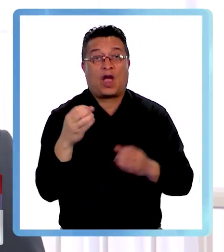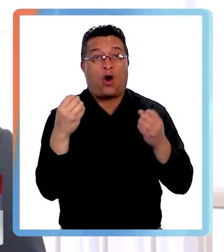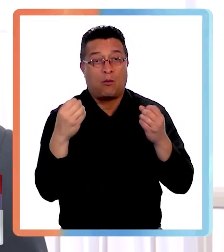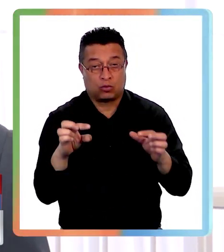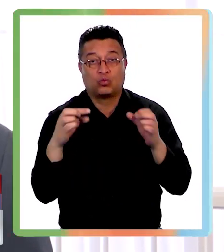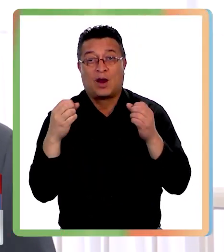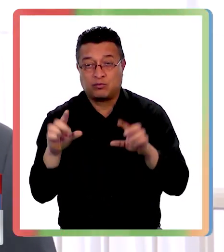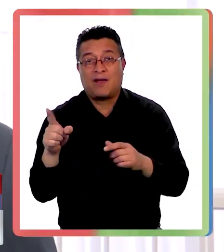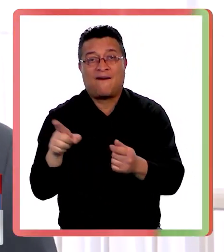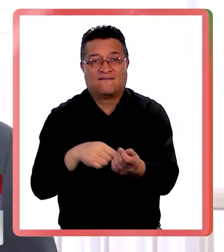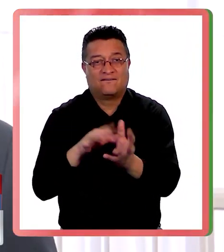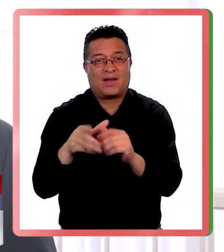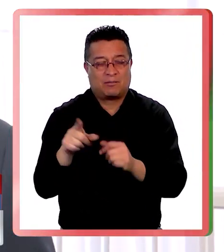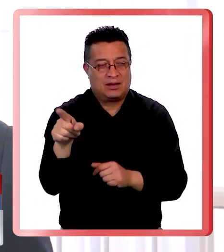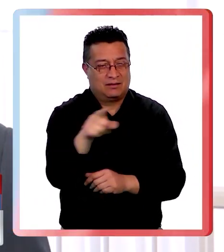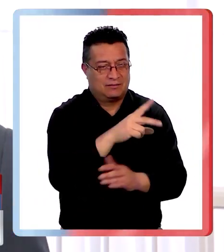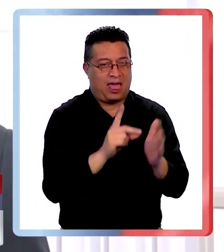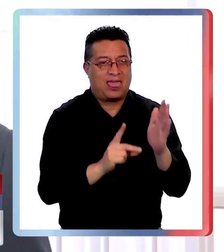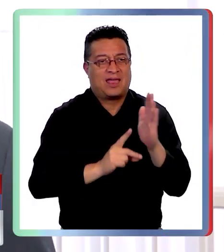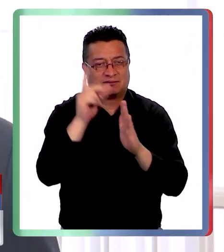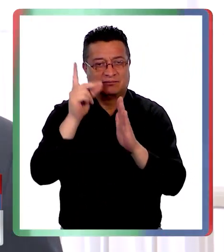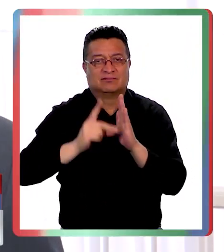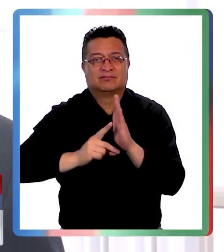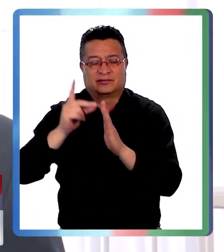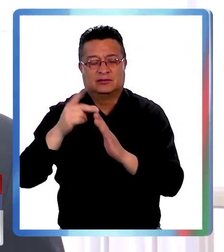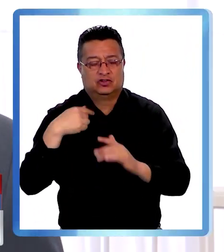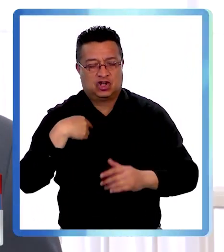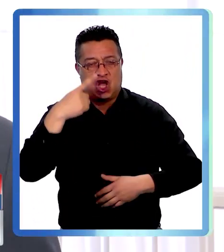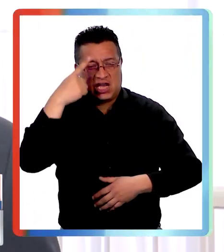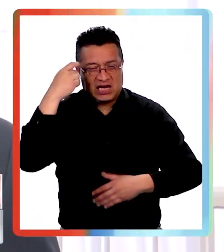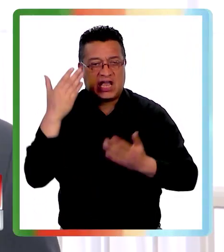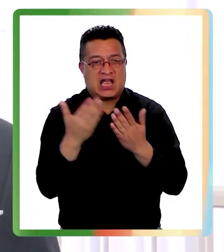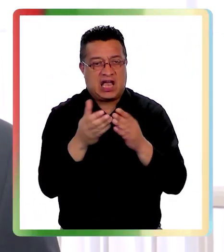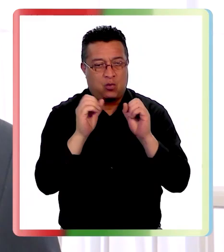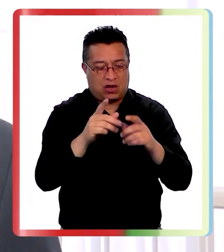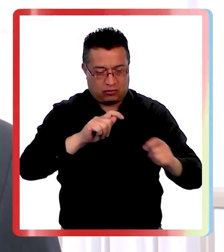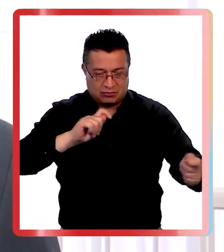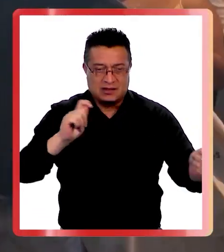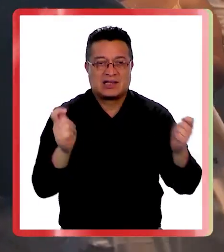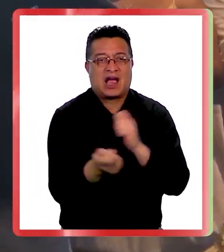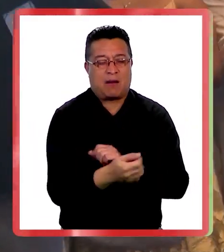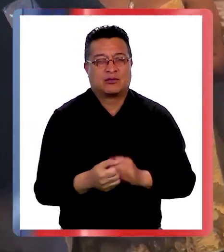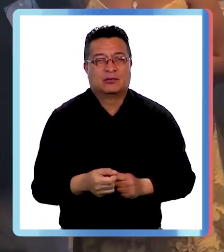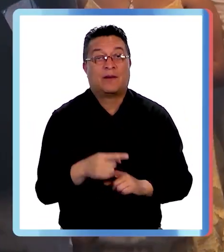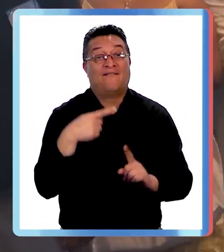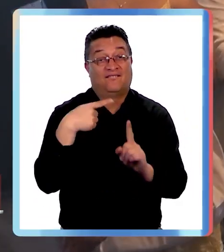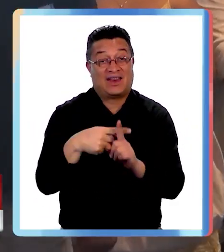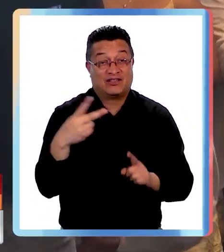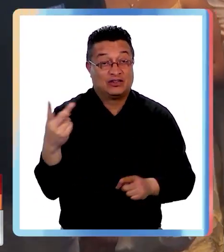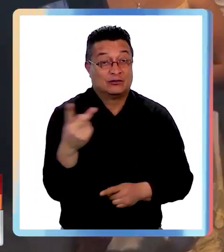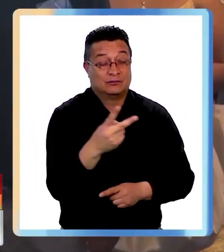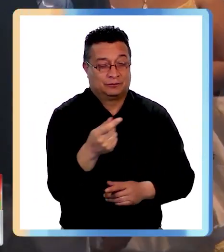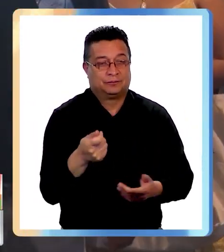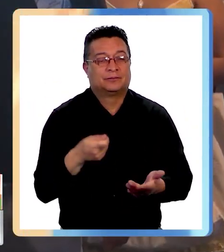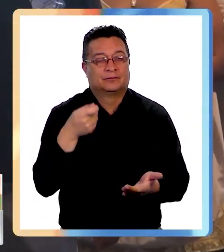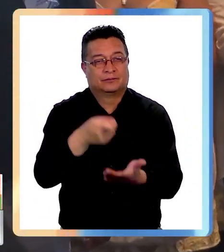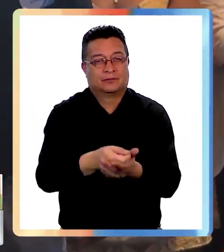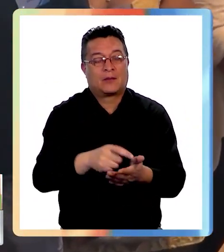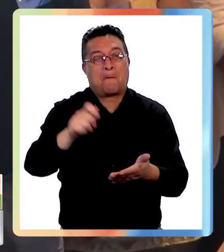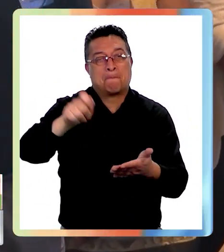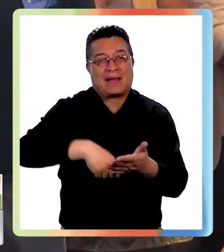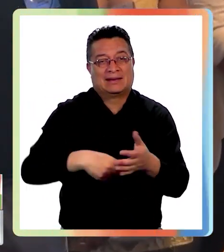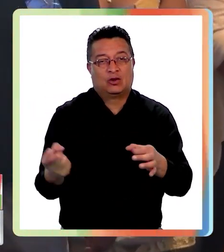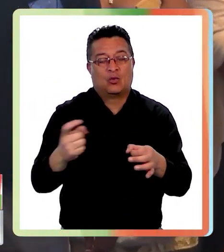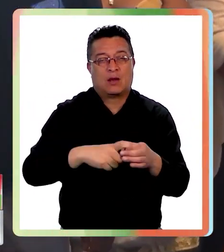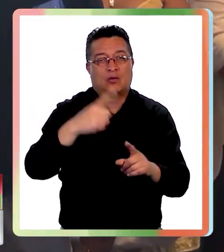oportunidades para aquellas familias, para desarrollarse. Creemos en la educación como un motor de cambio. Ambos beneficios cubren los costos